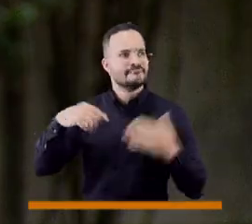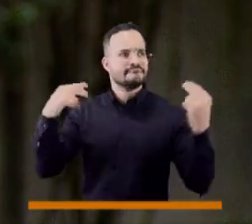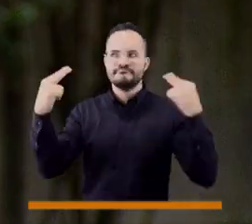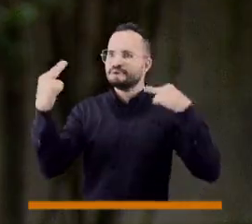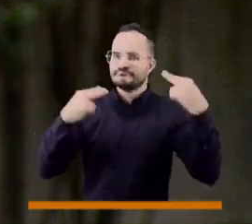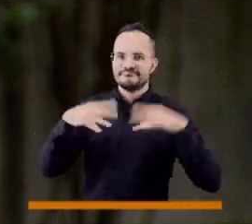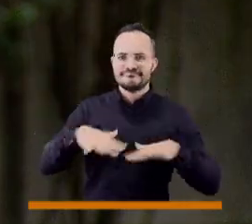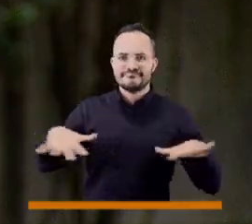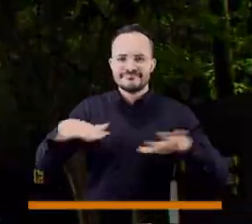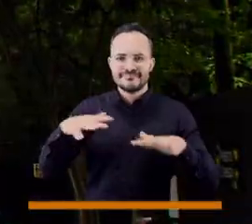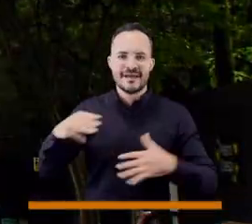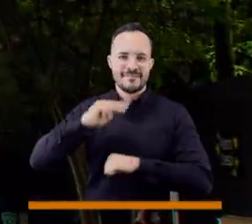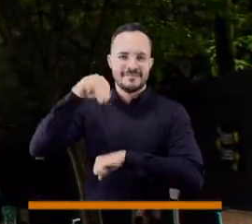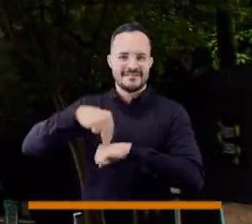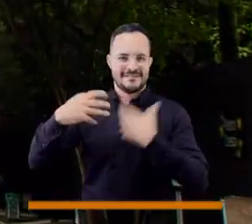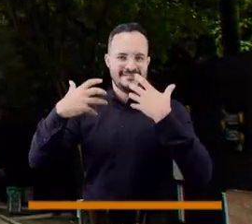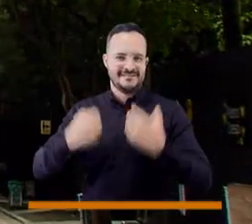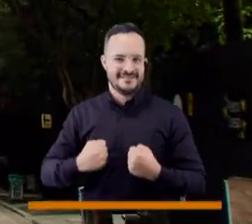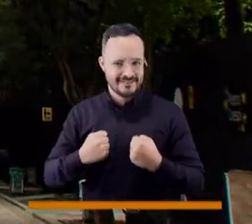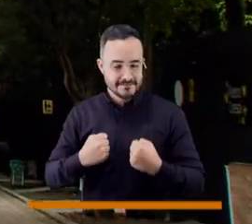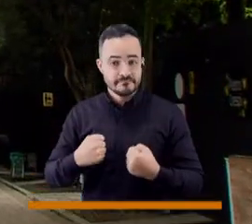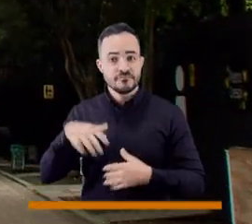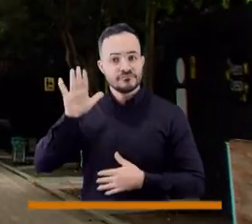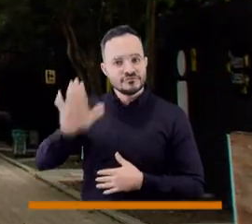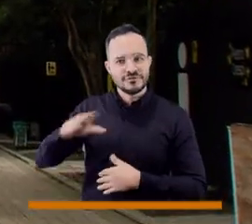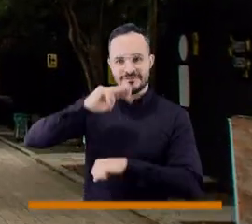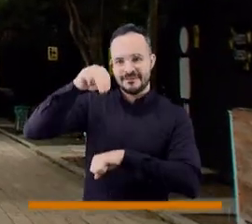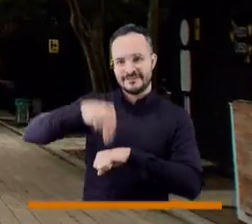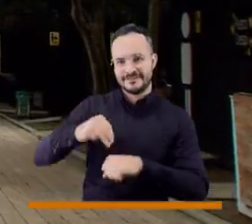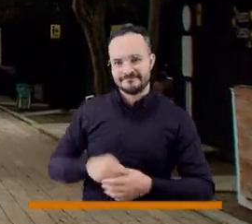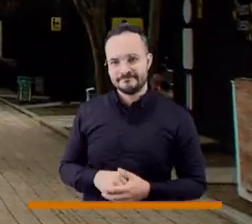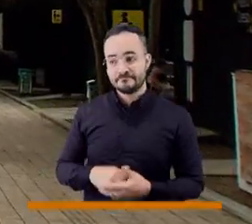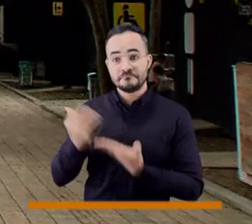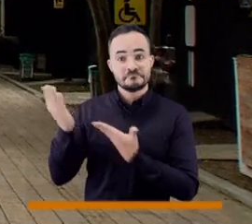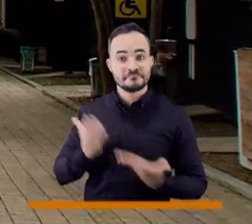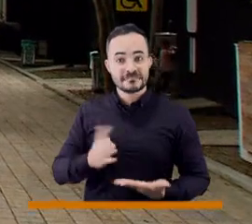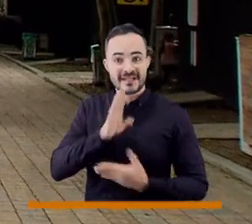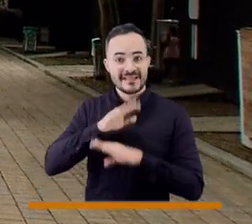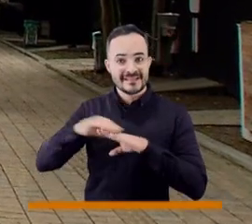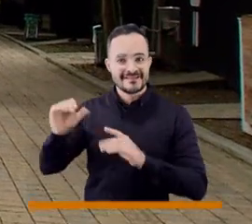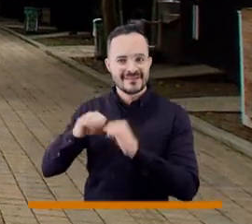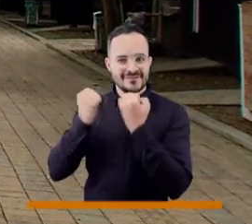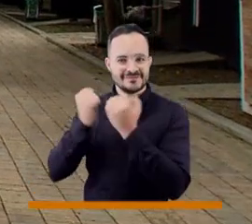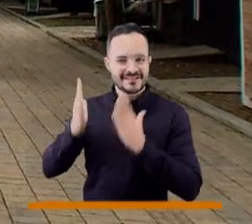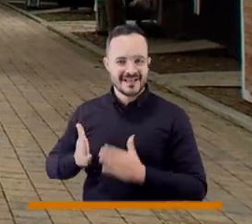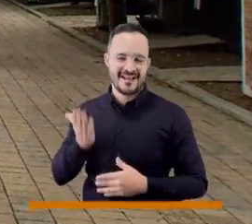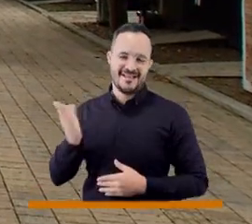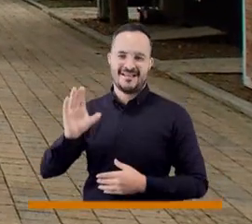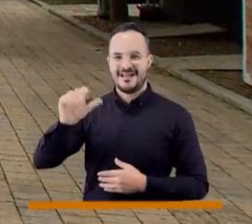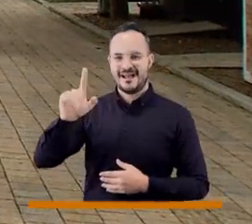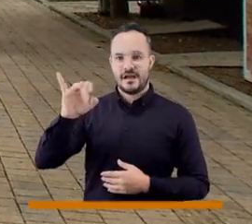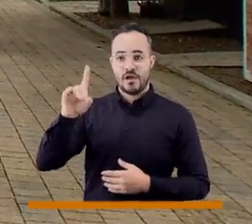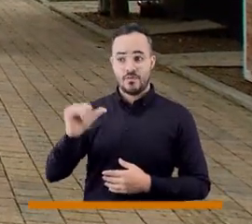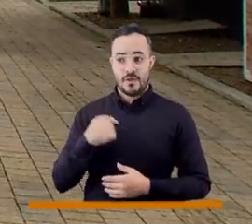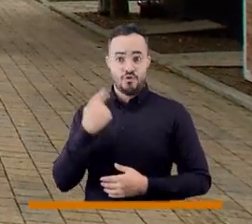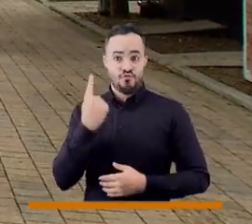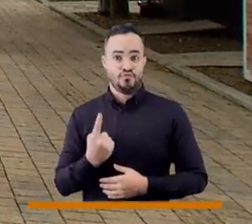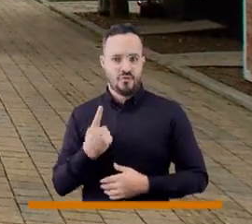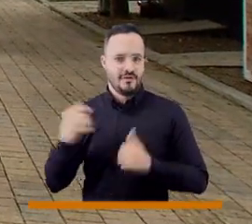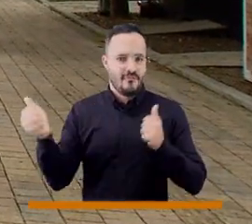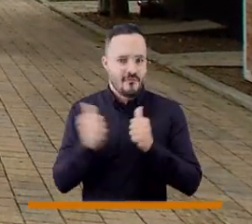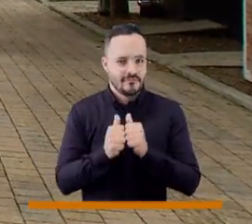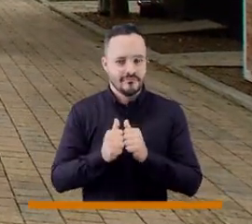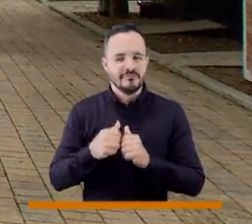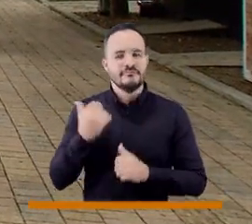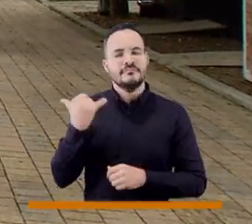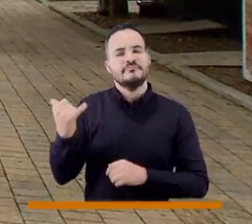el canal Parque Gabriel García Márquez, sede de Tele Medellín, y bueno, nuestra concejal anfitriona se vino acompañada y